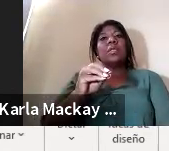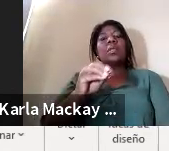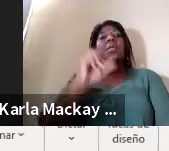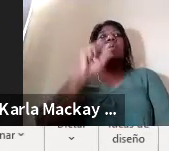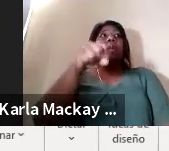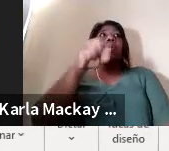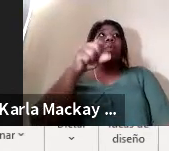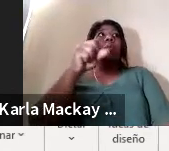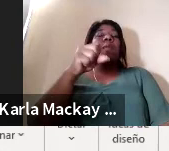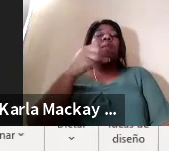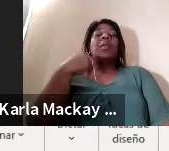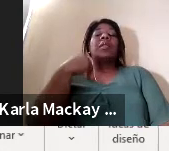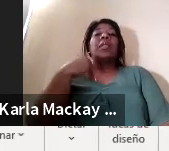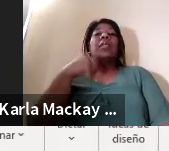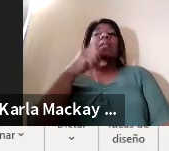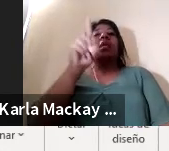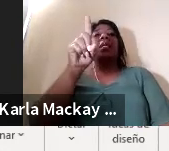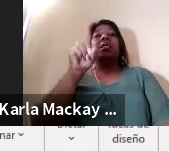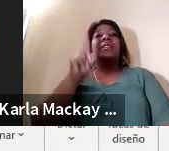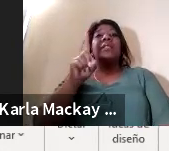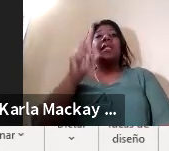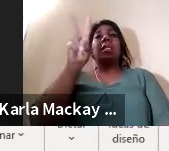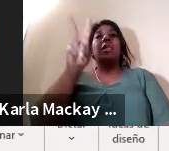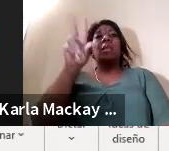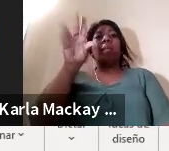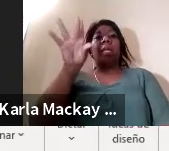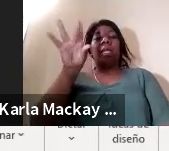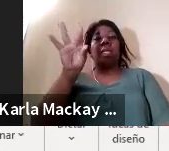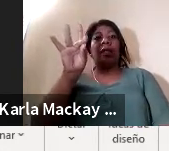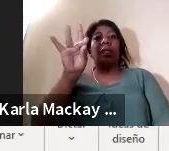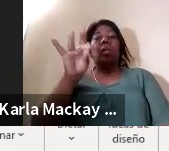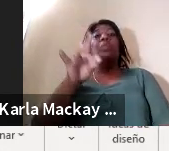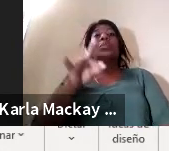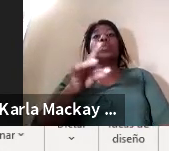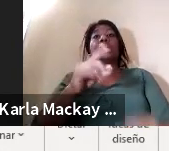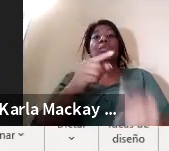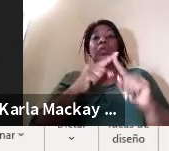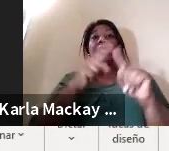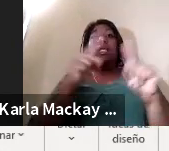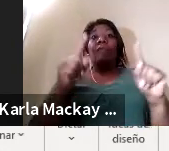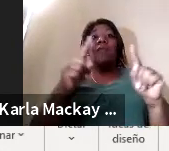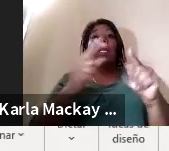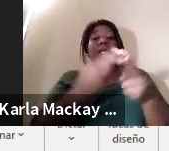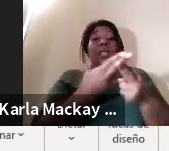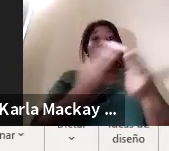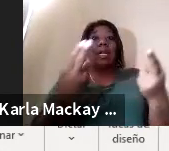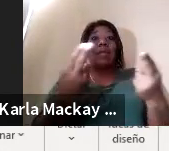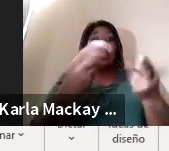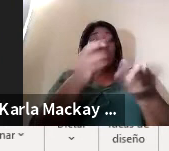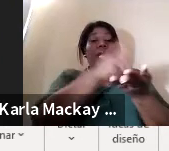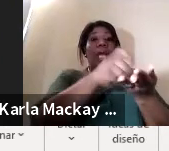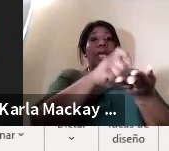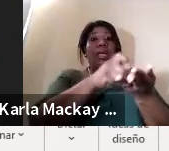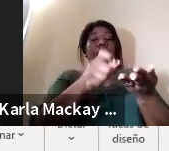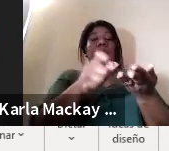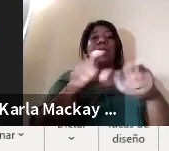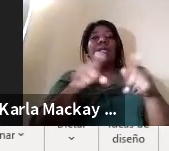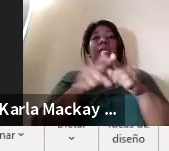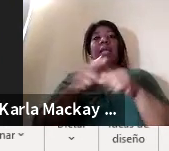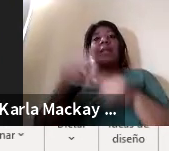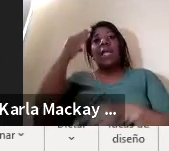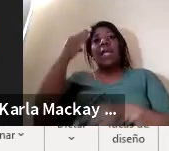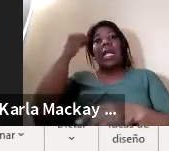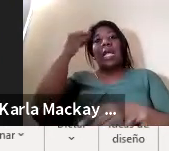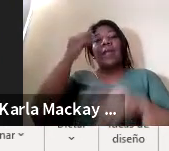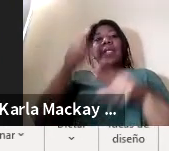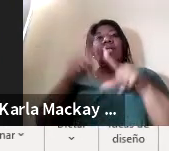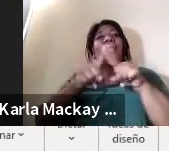alrededor de 128 productos que tienen que ver tanto con las publicaciones como las experiencias que hacen ellos en los diferentes escenarios